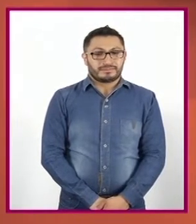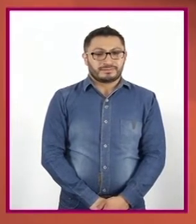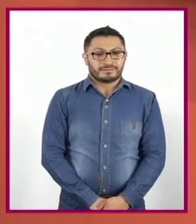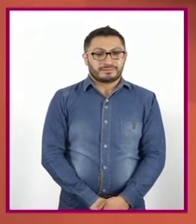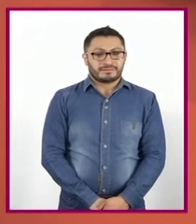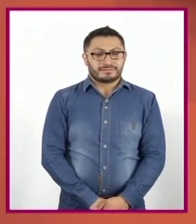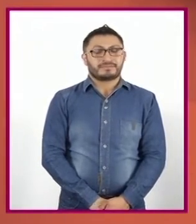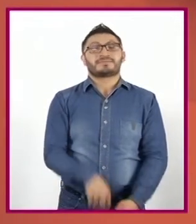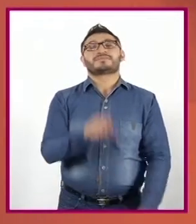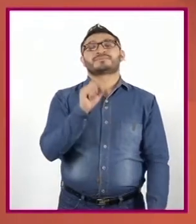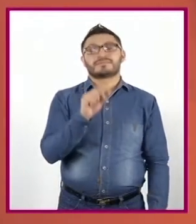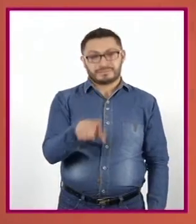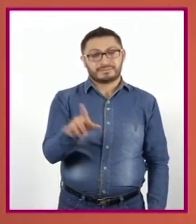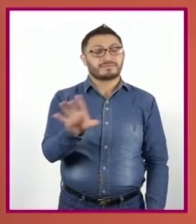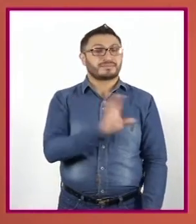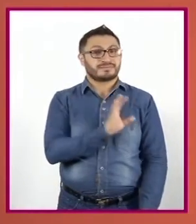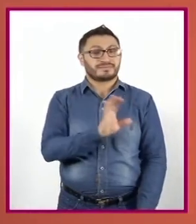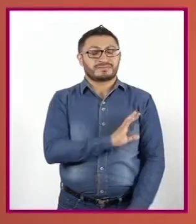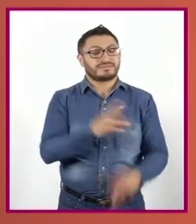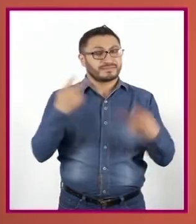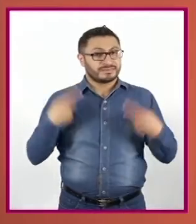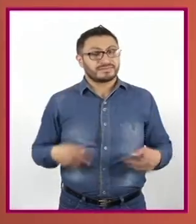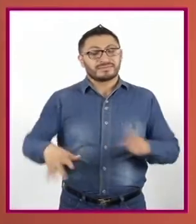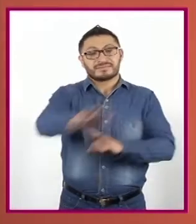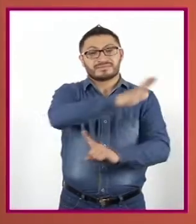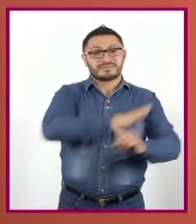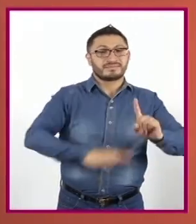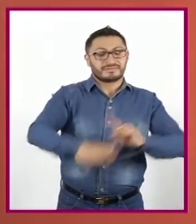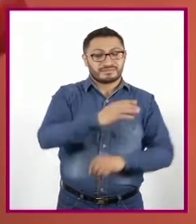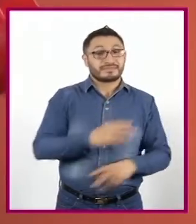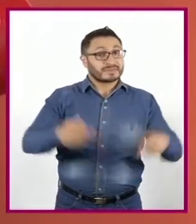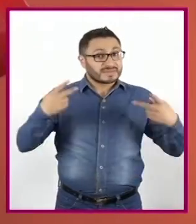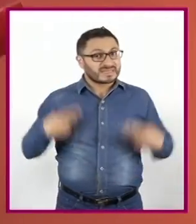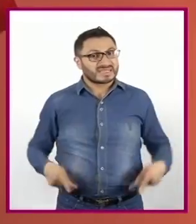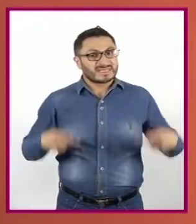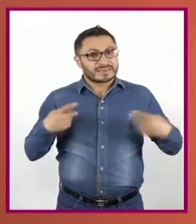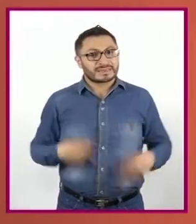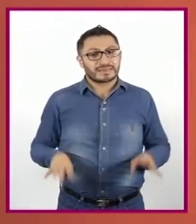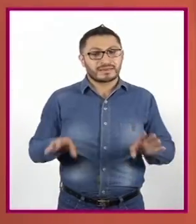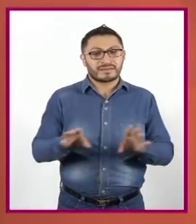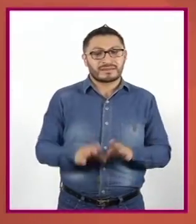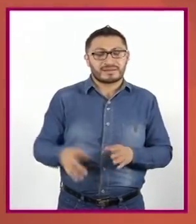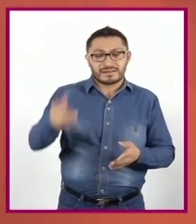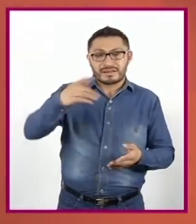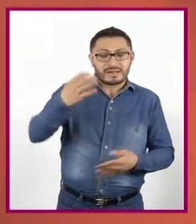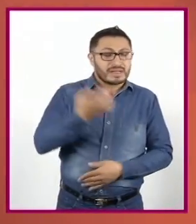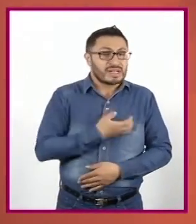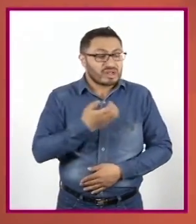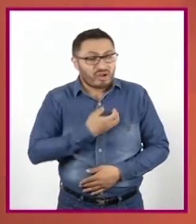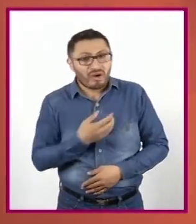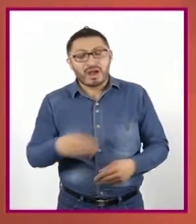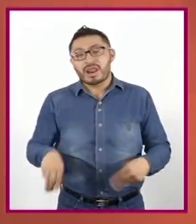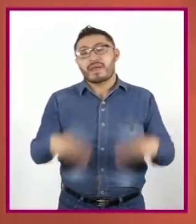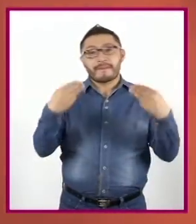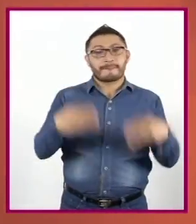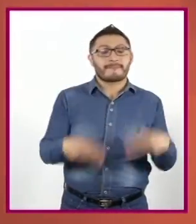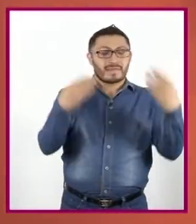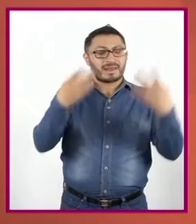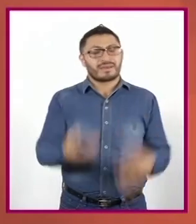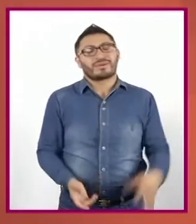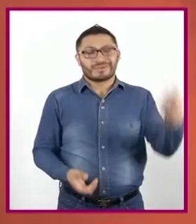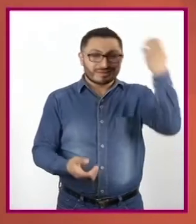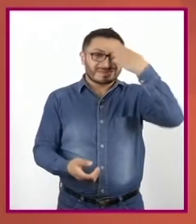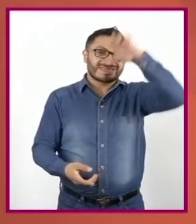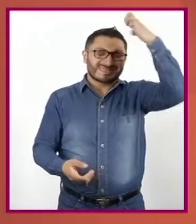Y por supuesto el cariño de la gente que nos rodea La gente en los zócalos, en los mercaditos Ay, cuánto extraño